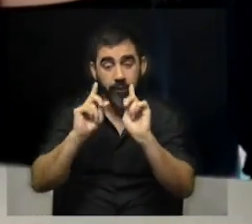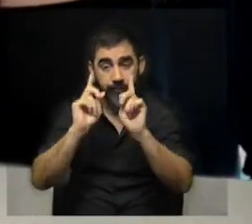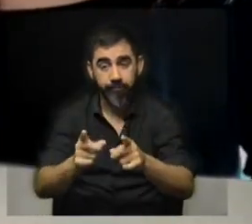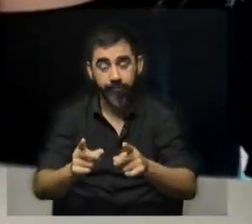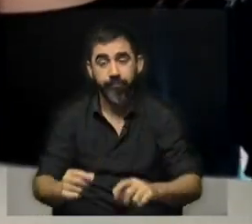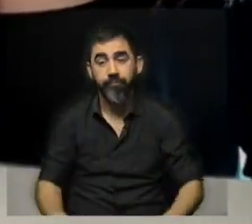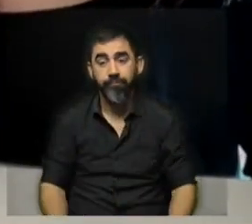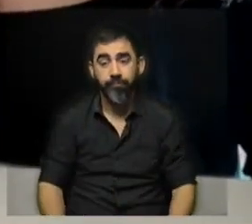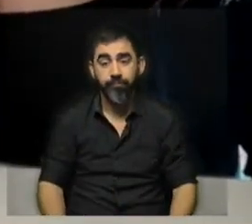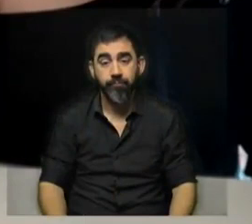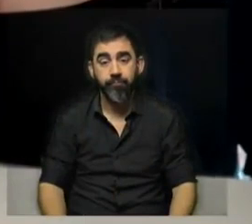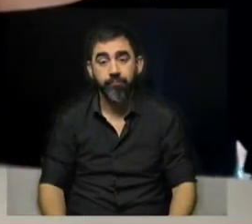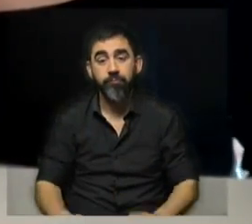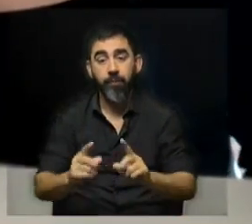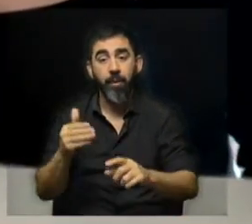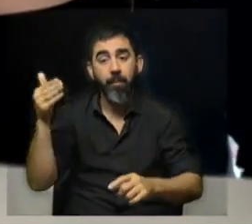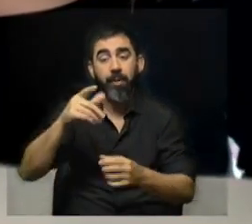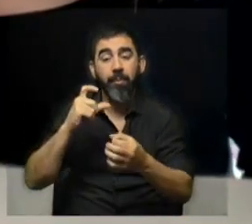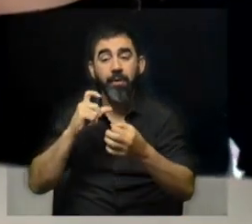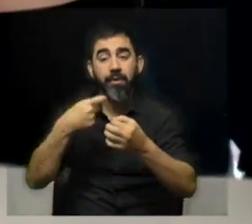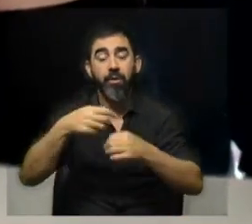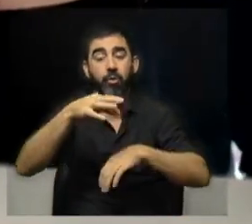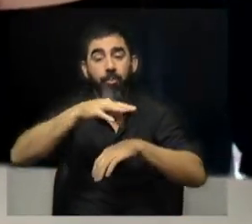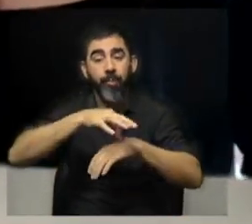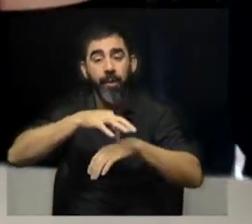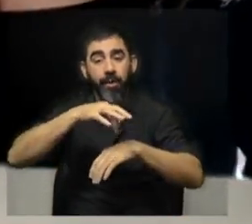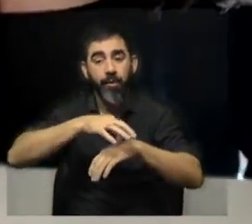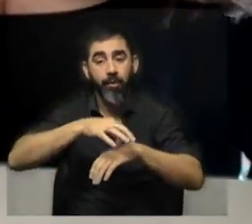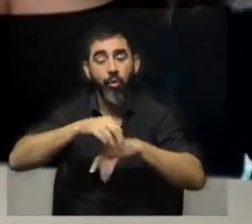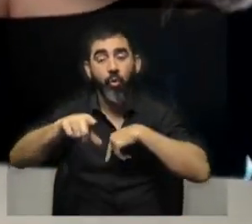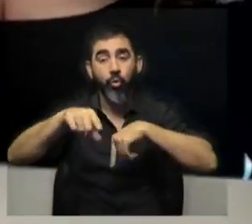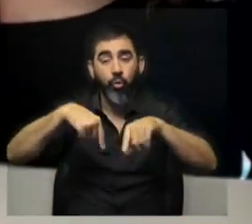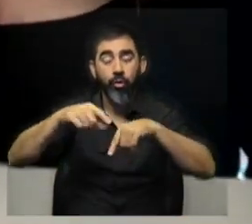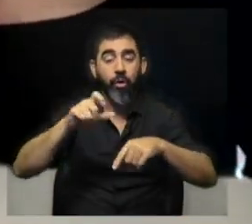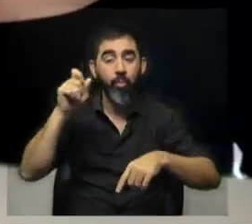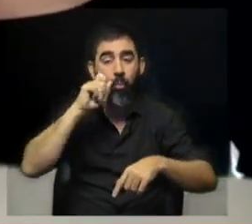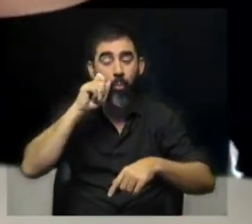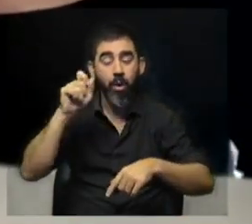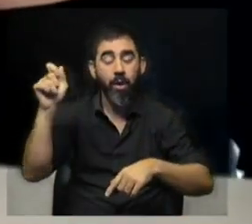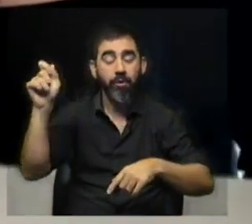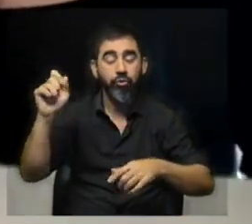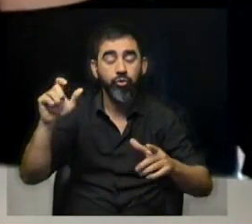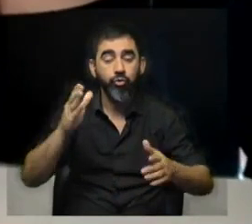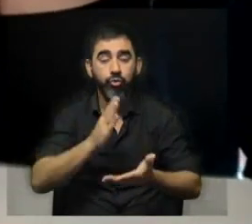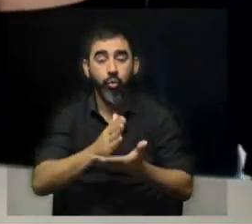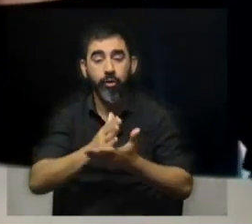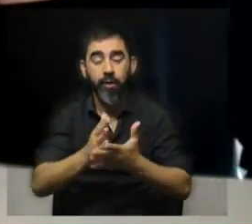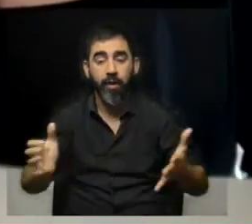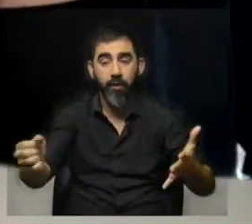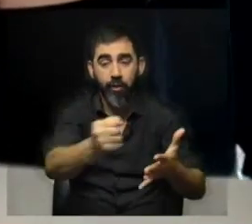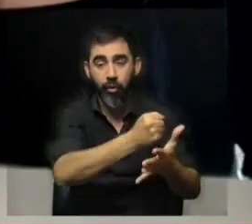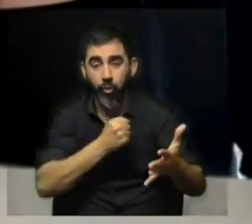también va a participar el Sindicato Médico, va a participar la Coordinadora Popular y Solidaria de Ollas.